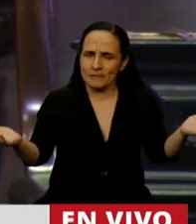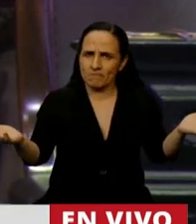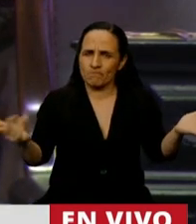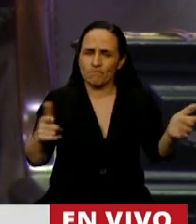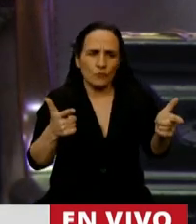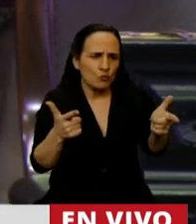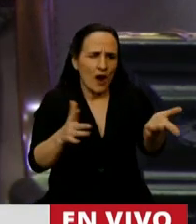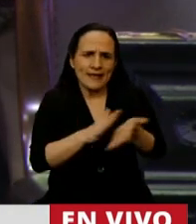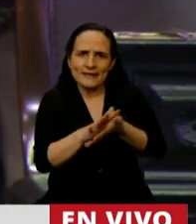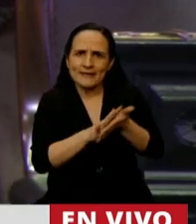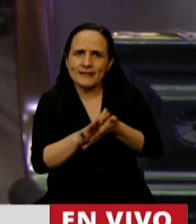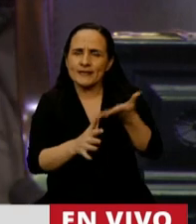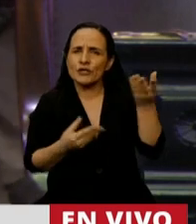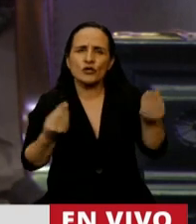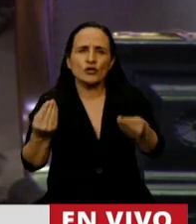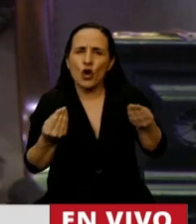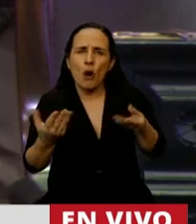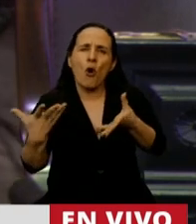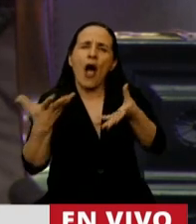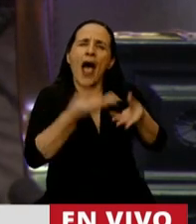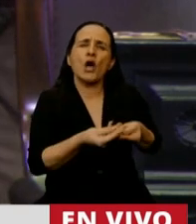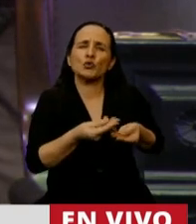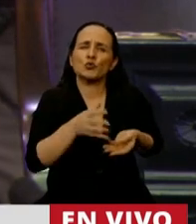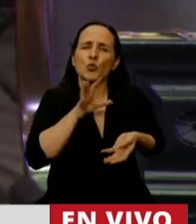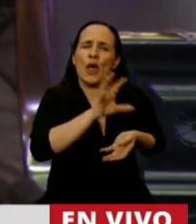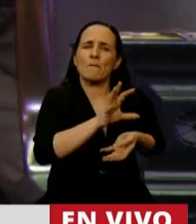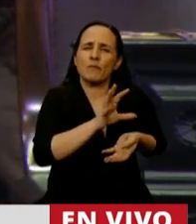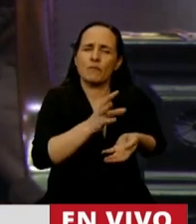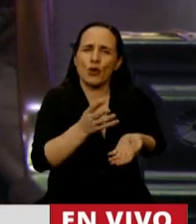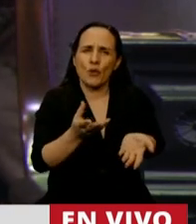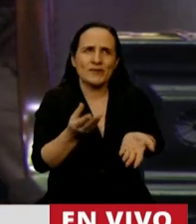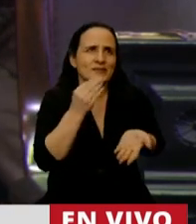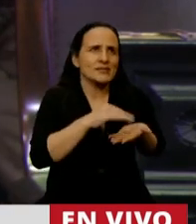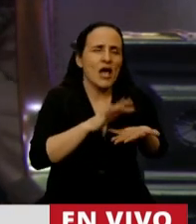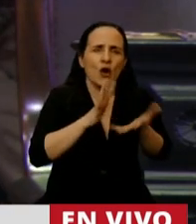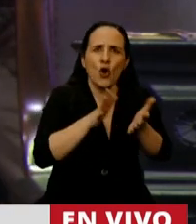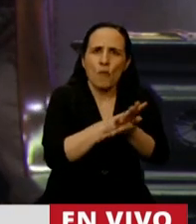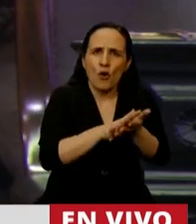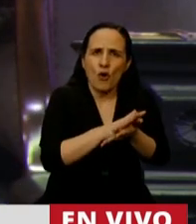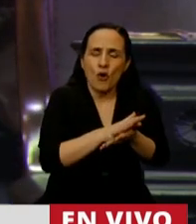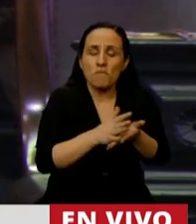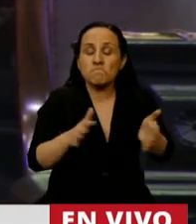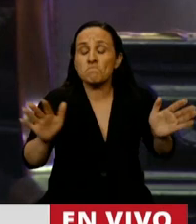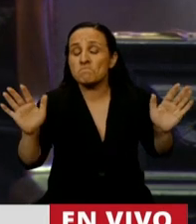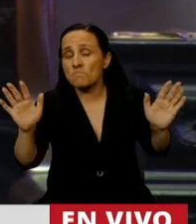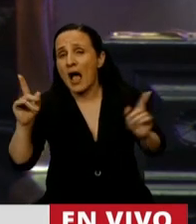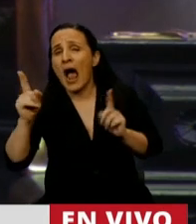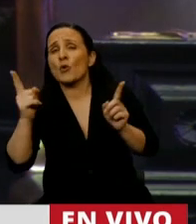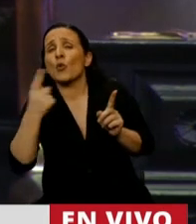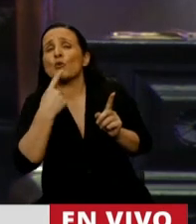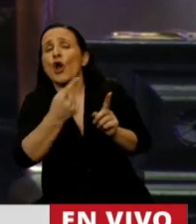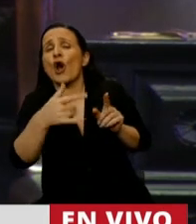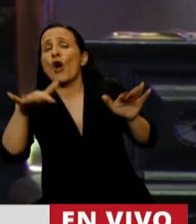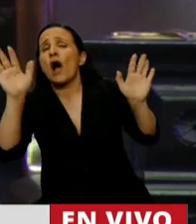auxilio, que se acuda con una ayuda para superar esta situación. Se dirá, alguno podrá decir, bueno,